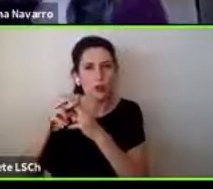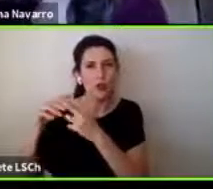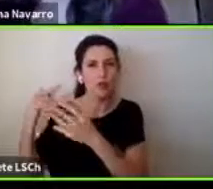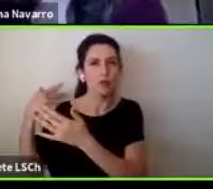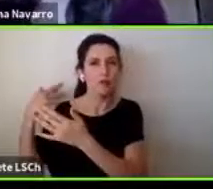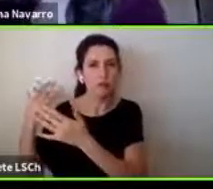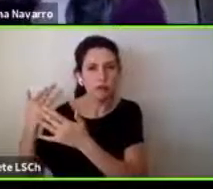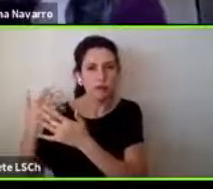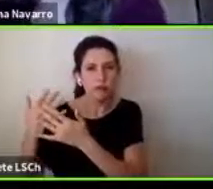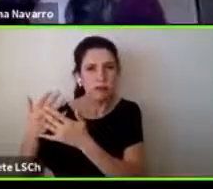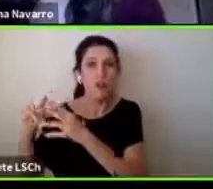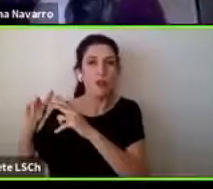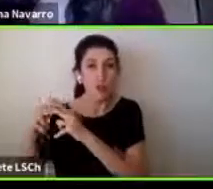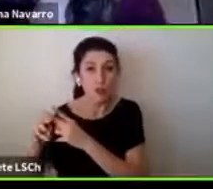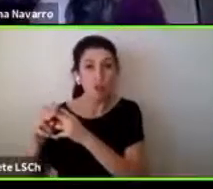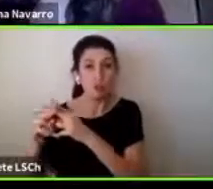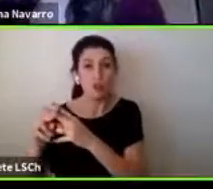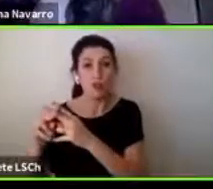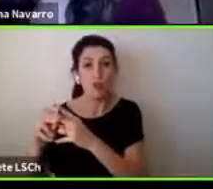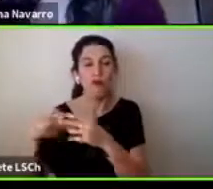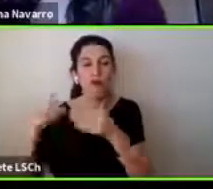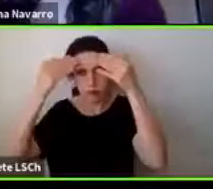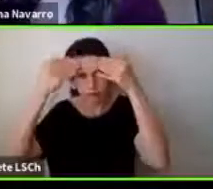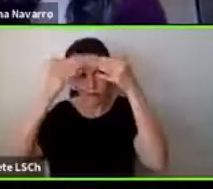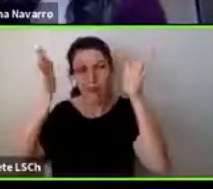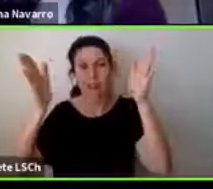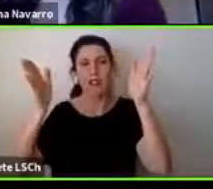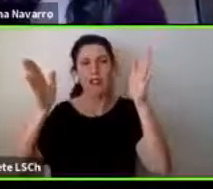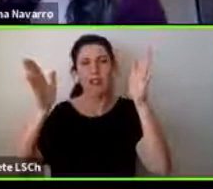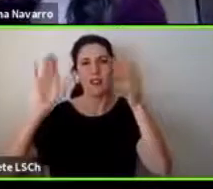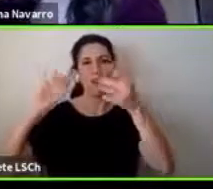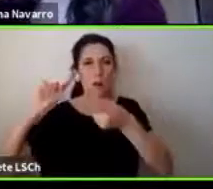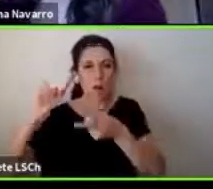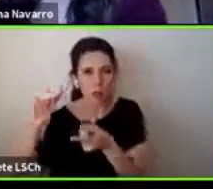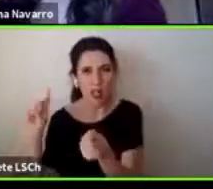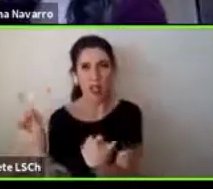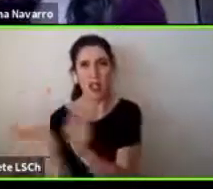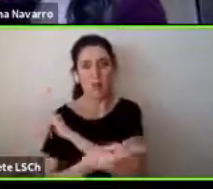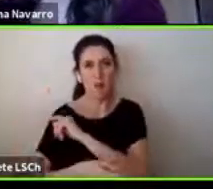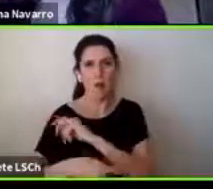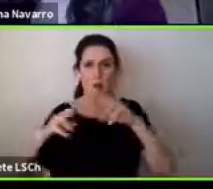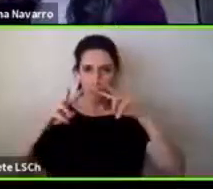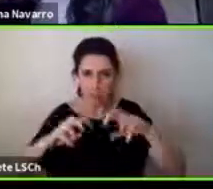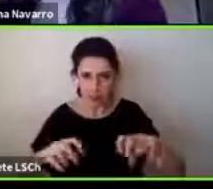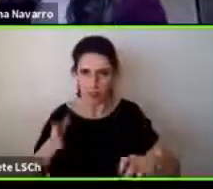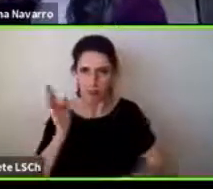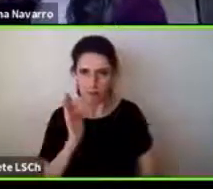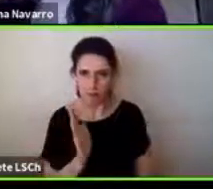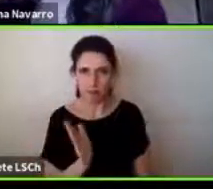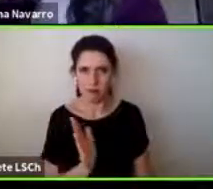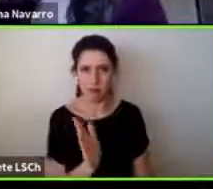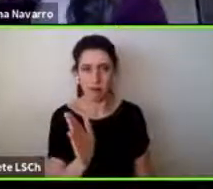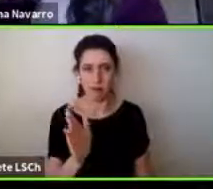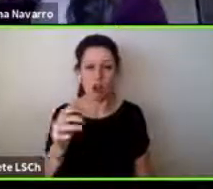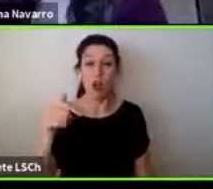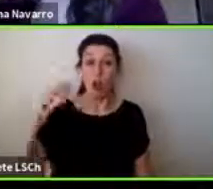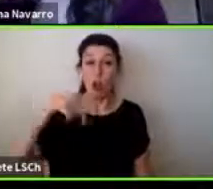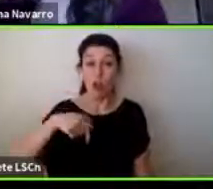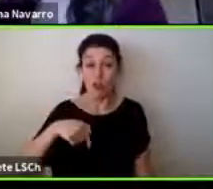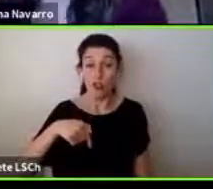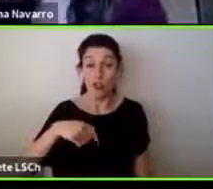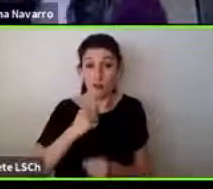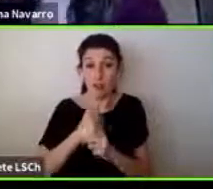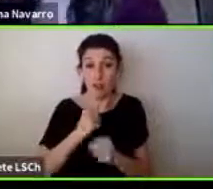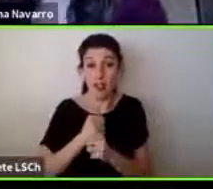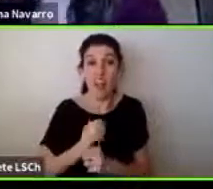que hay que estar abierto a los cambios que hay que seguir investigando hoy día nosotros trabajamos desde el modelo del DSM-5 que es el